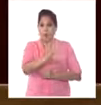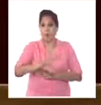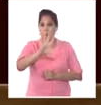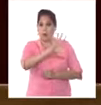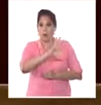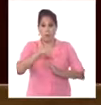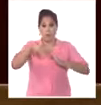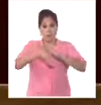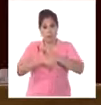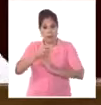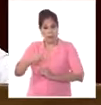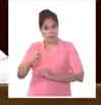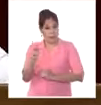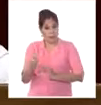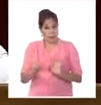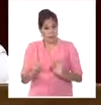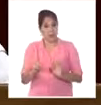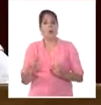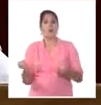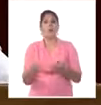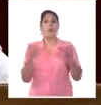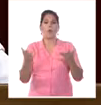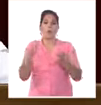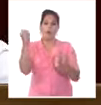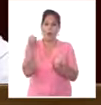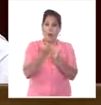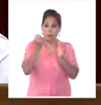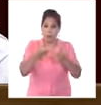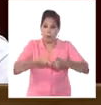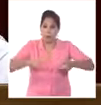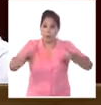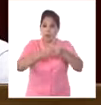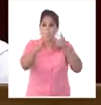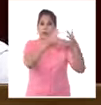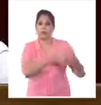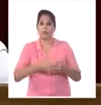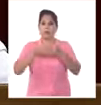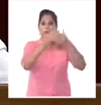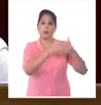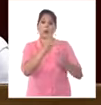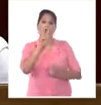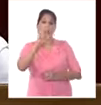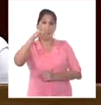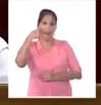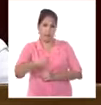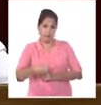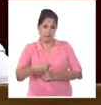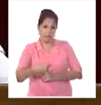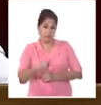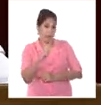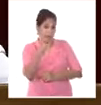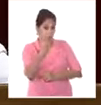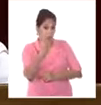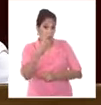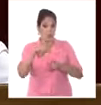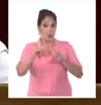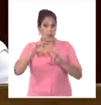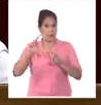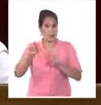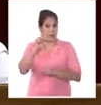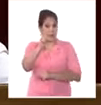no cayó la revolución, se promovieron y aprobaron en el Congreso de Estados Unidos dos leyes, la Torricelli en